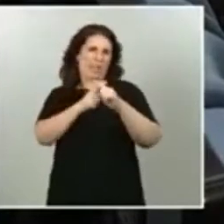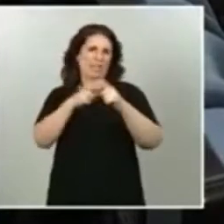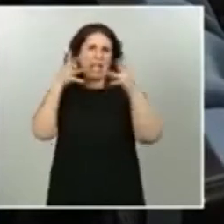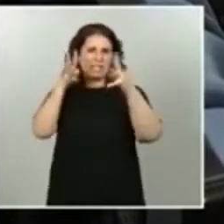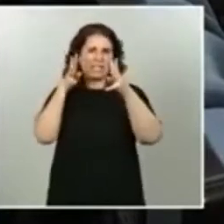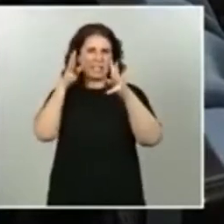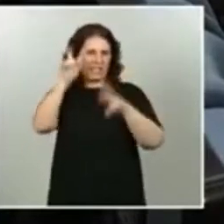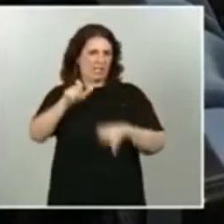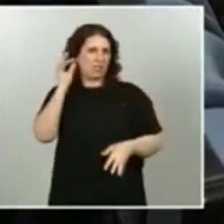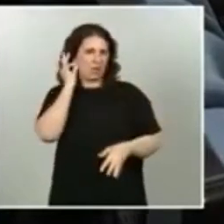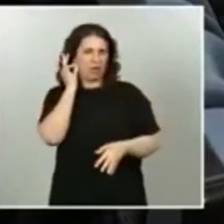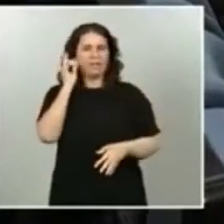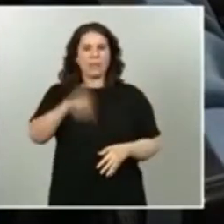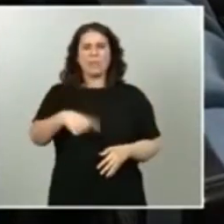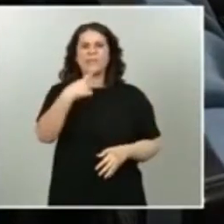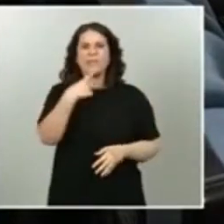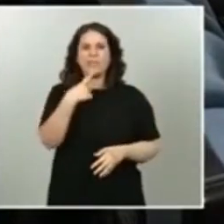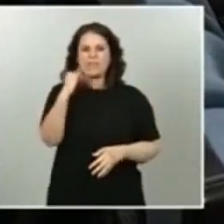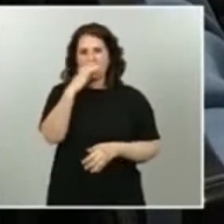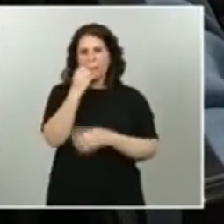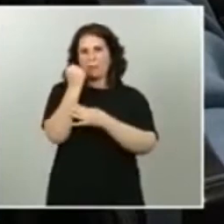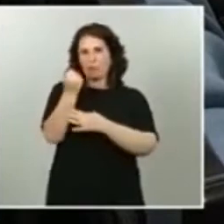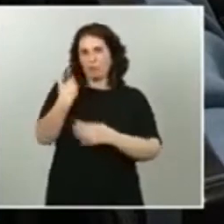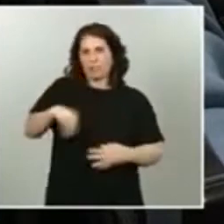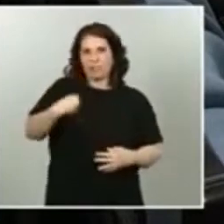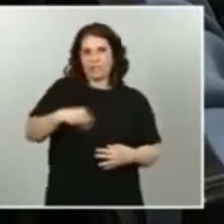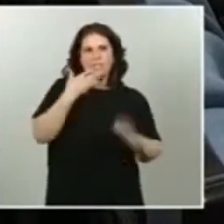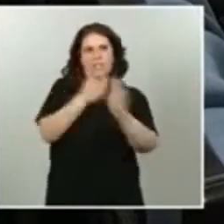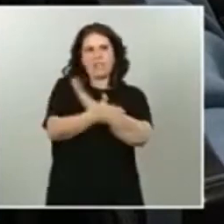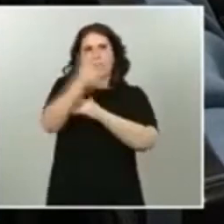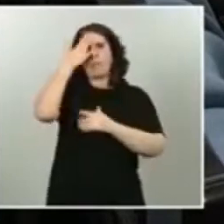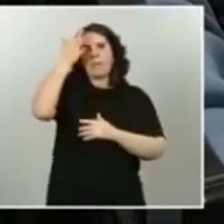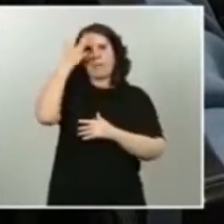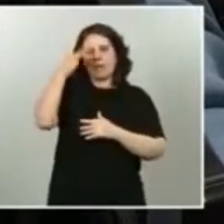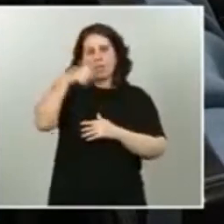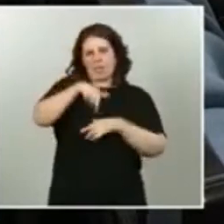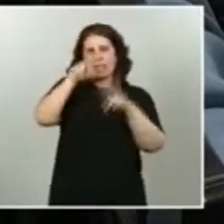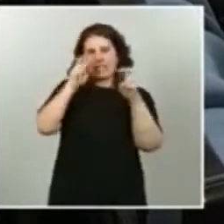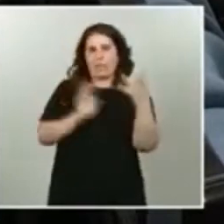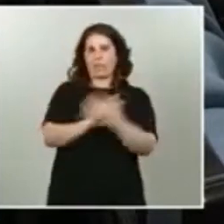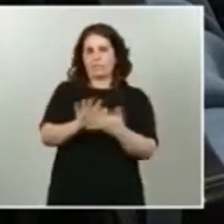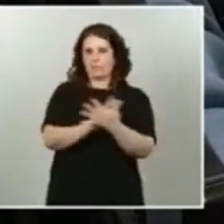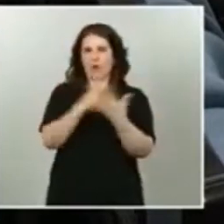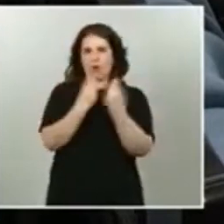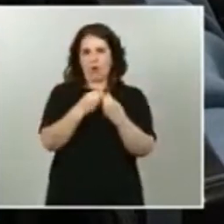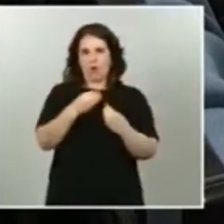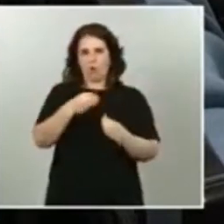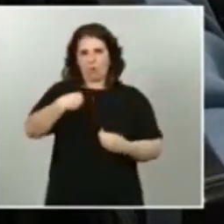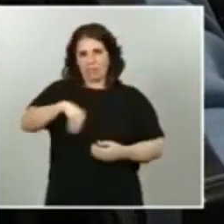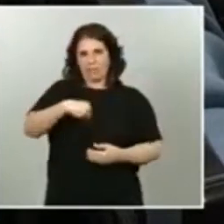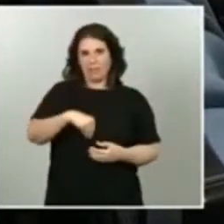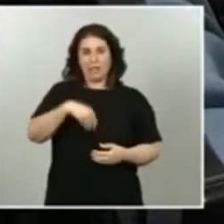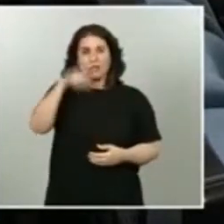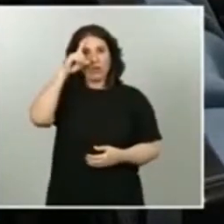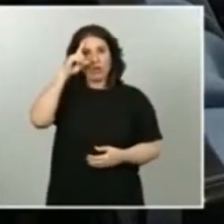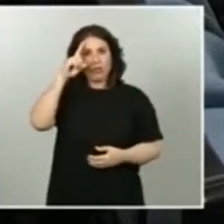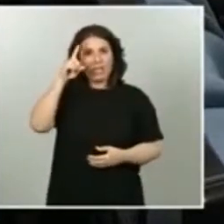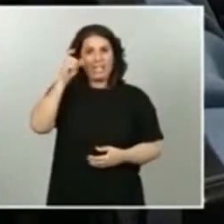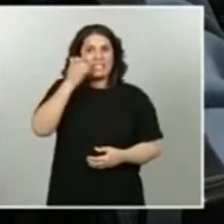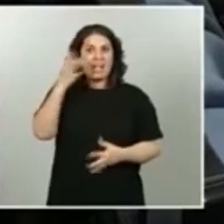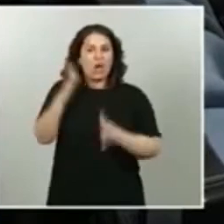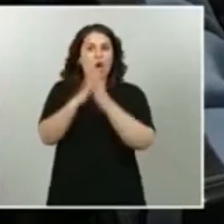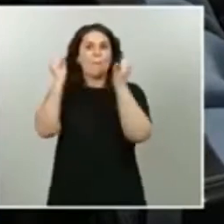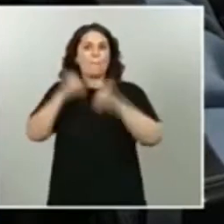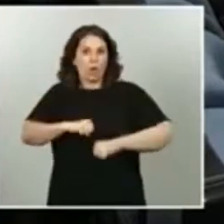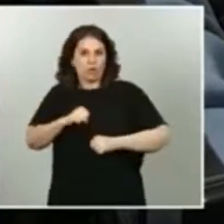dicho que tiene el apoyo del presidente, con lo cual imagino que ha hablado con él de este tema. No sé si opina el presidente lo mismo sobre ese complot, si nos lo podía decir.